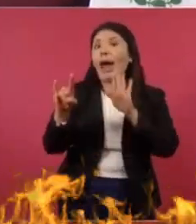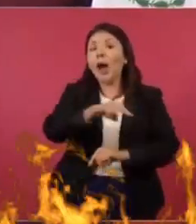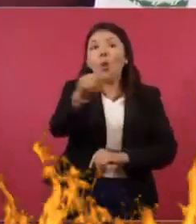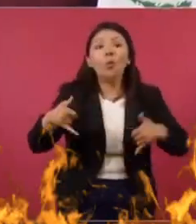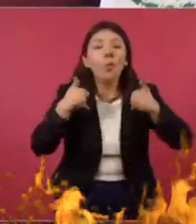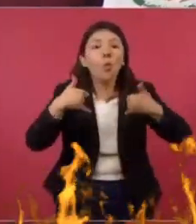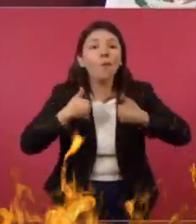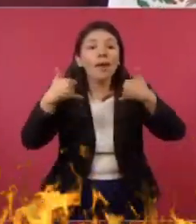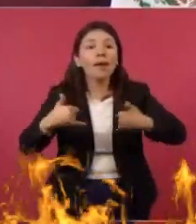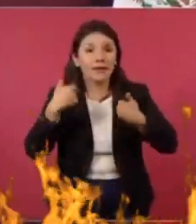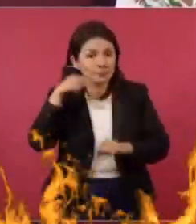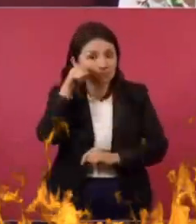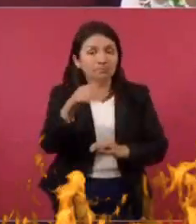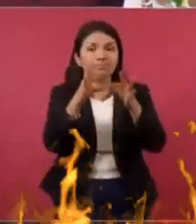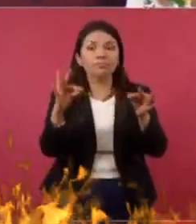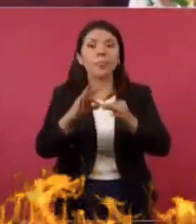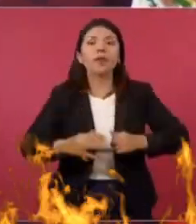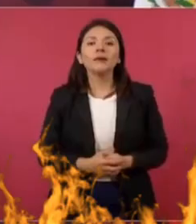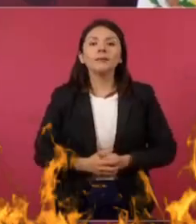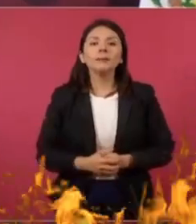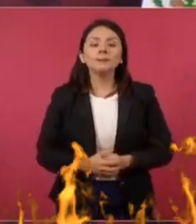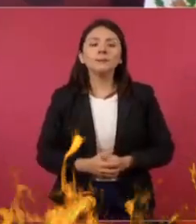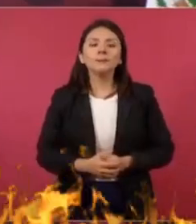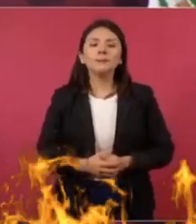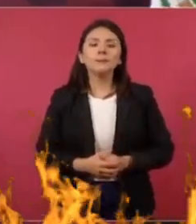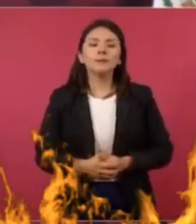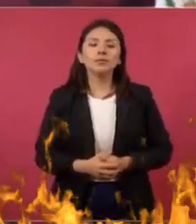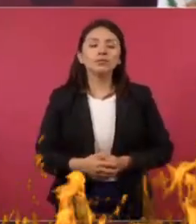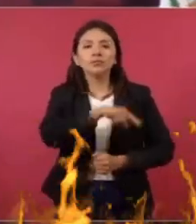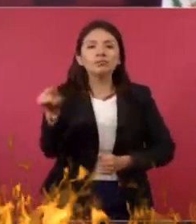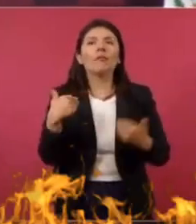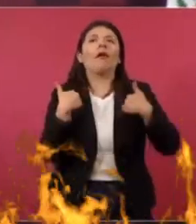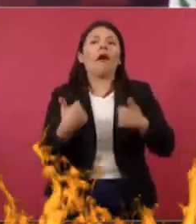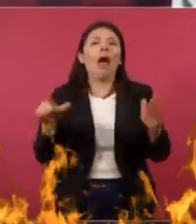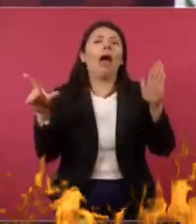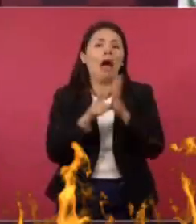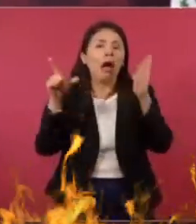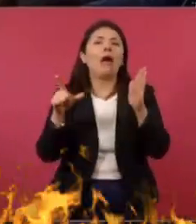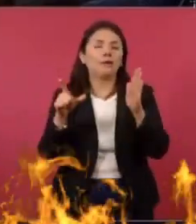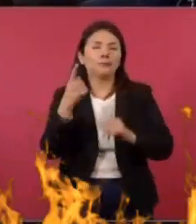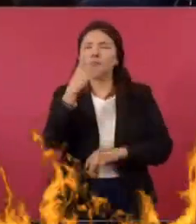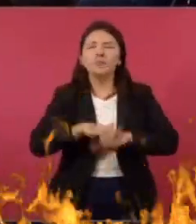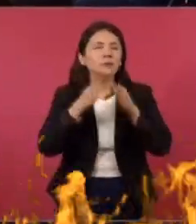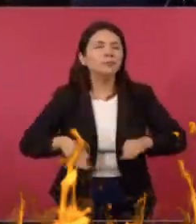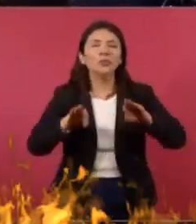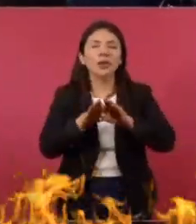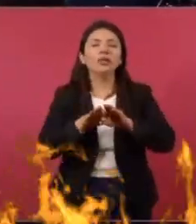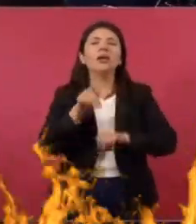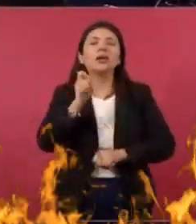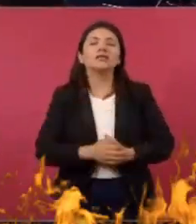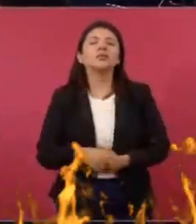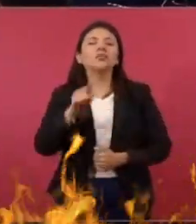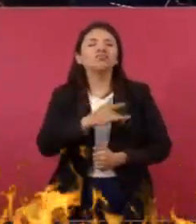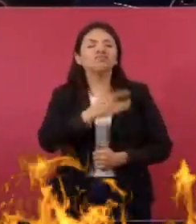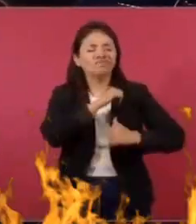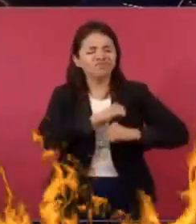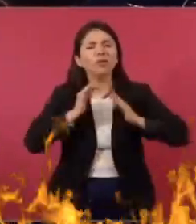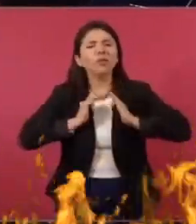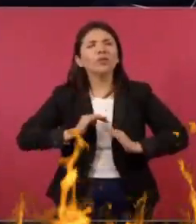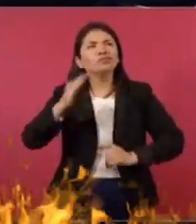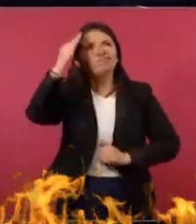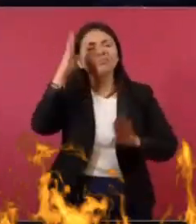como elección, lo más importante es tener autoridad moral